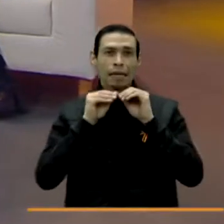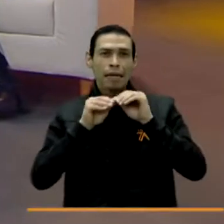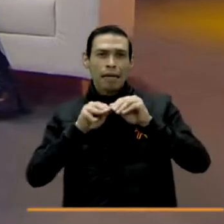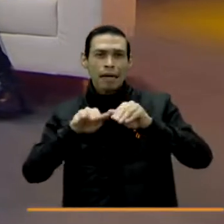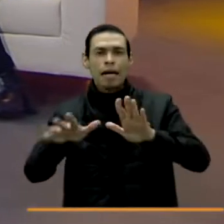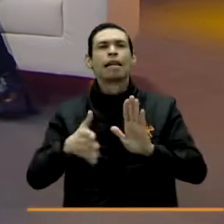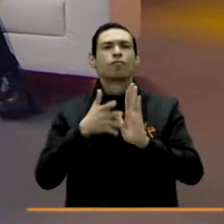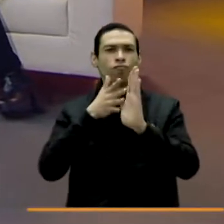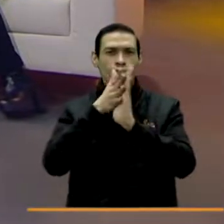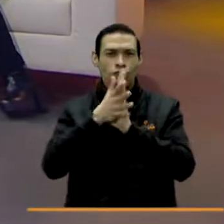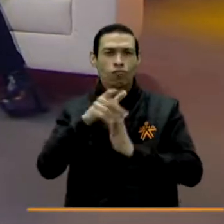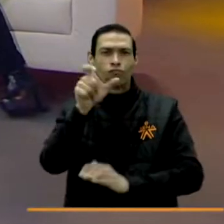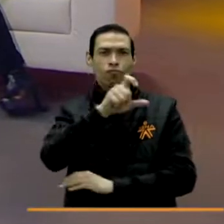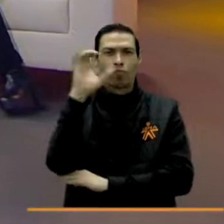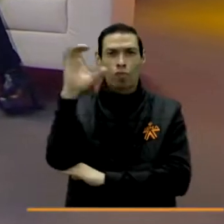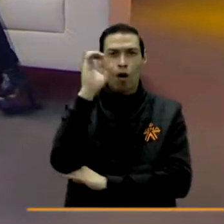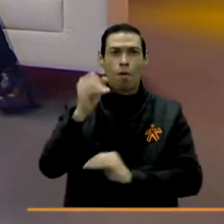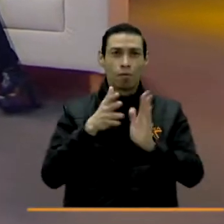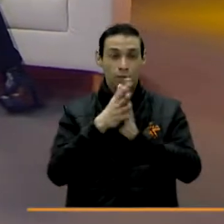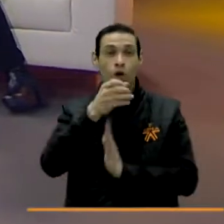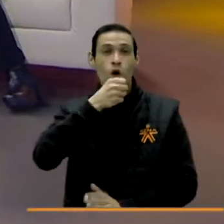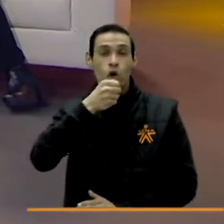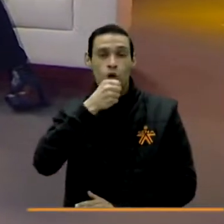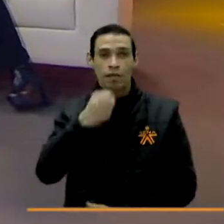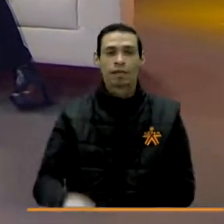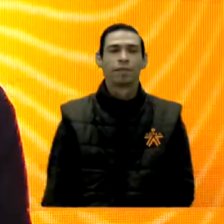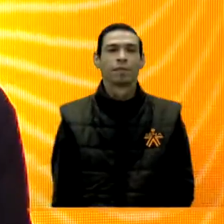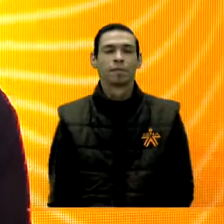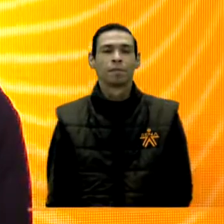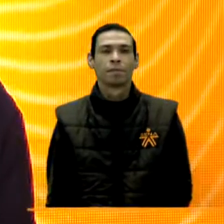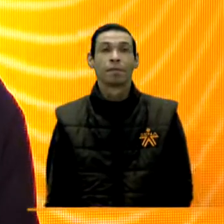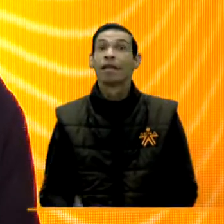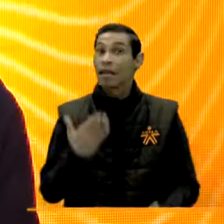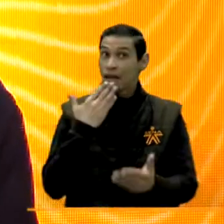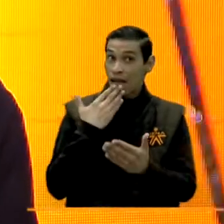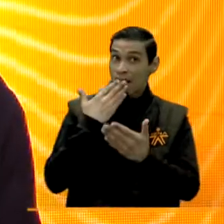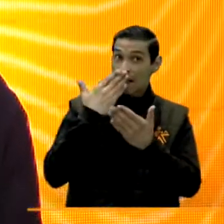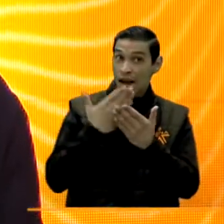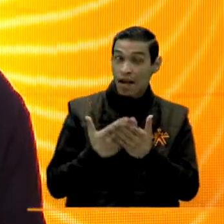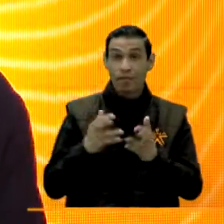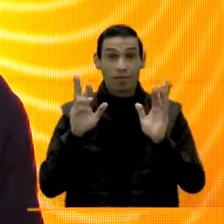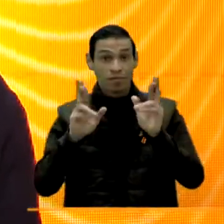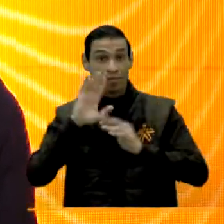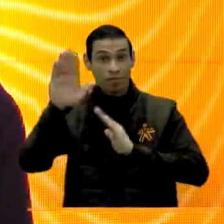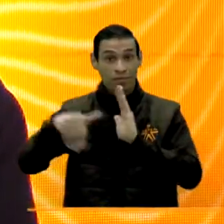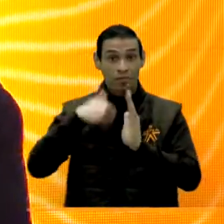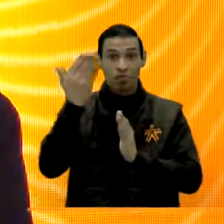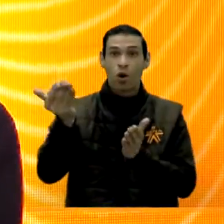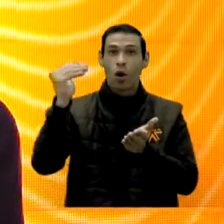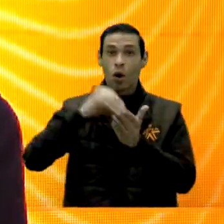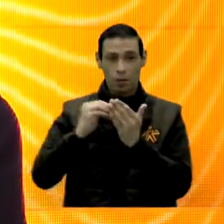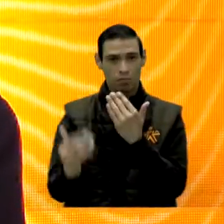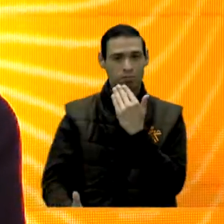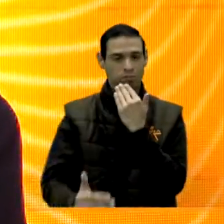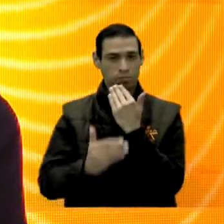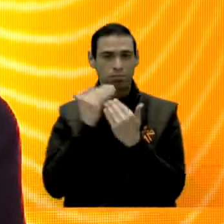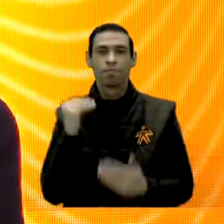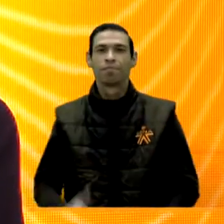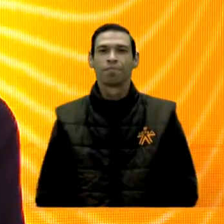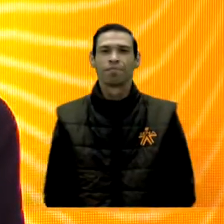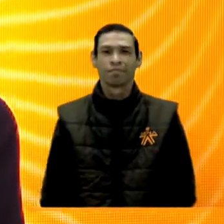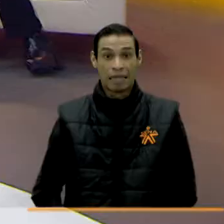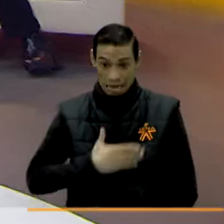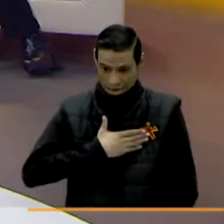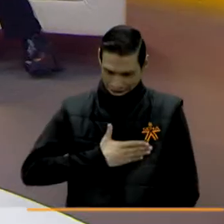aquí en CENA al aire y contarles todo esto a los colombianos. Muchísimas gracias y, bueno, espero me vuelvan a invitar al programa.